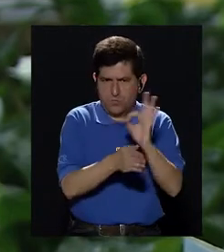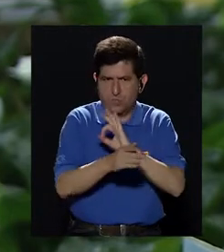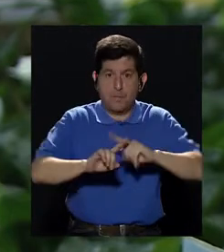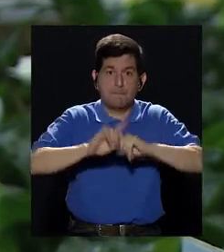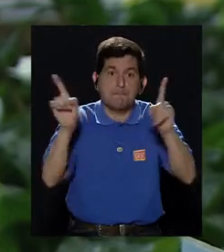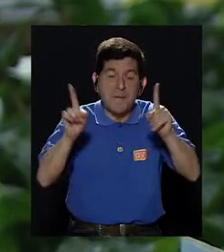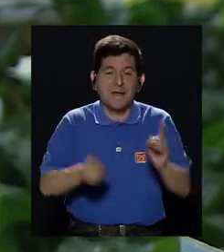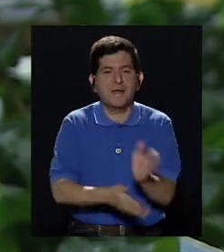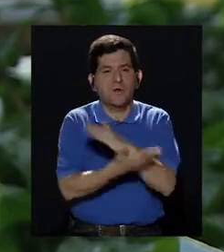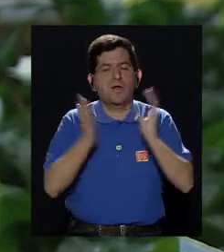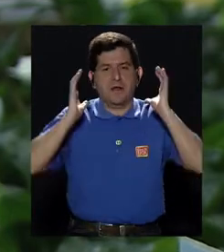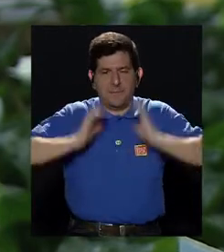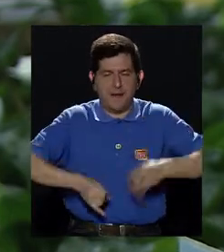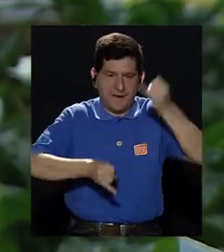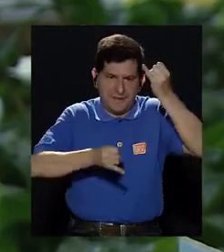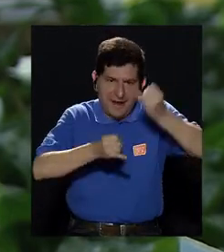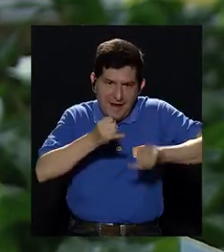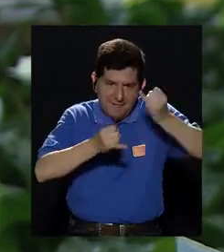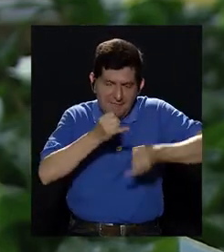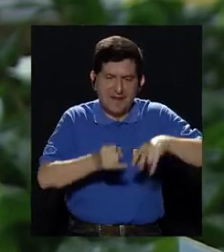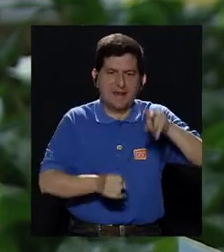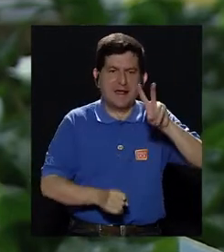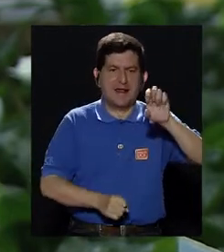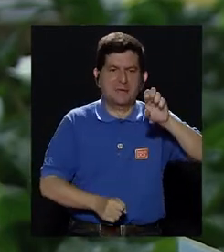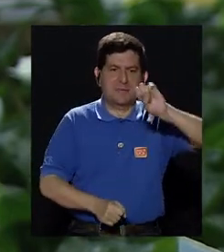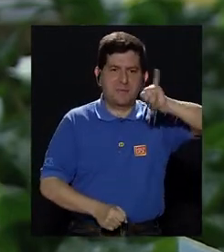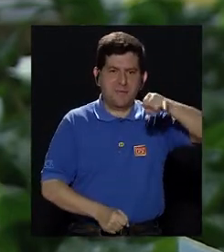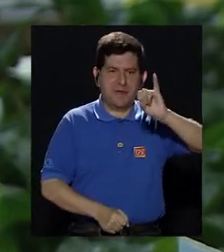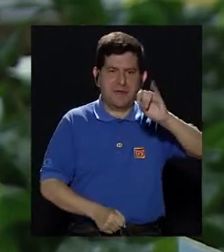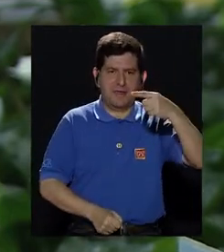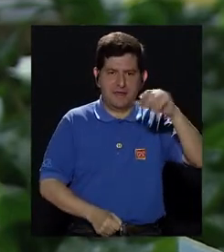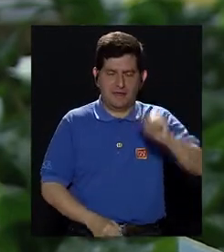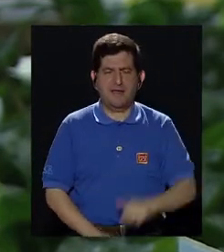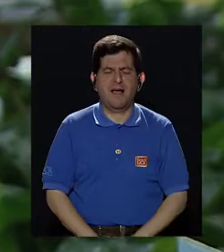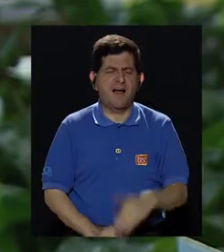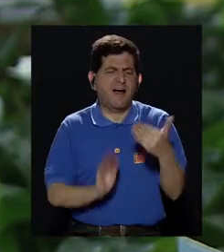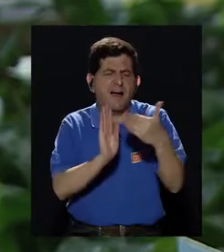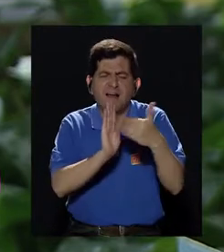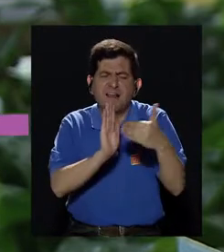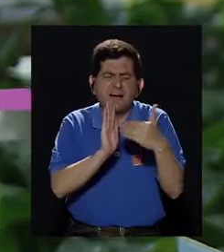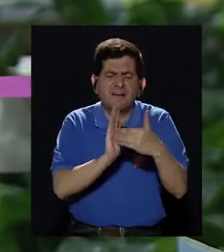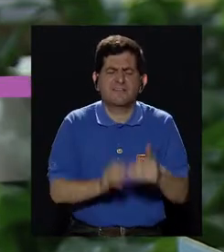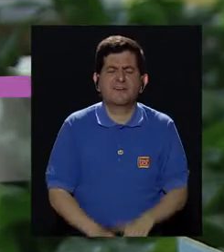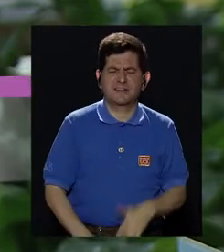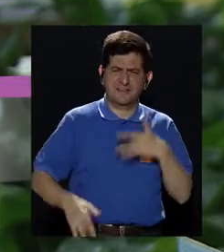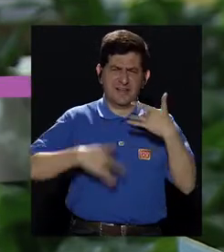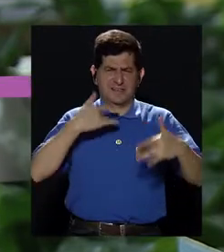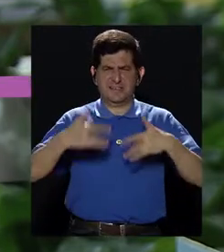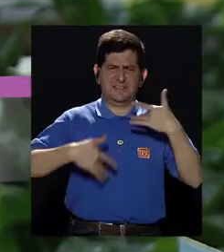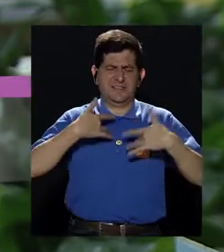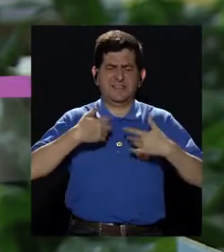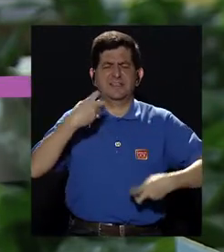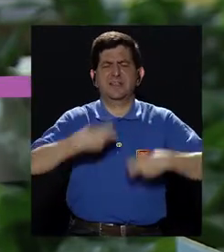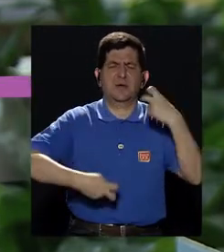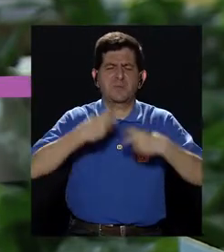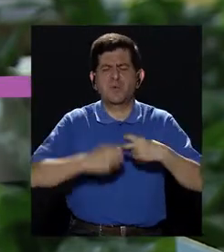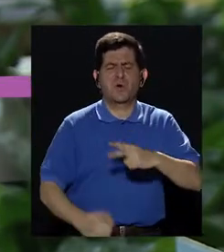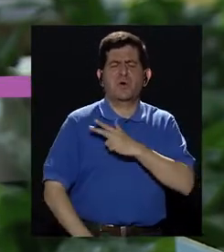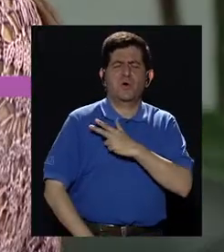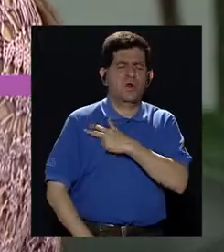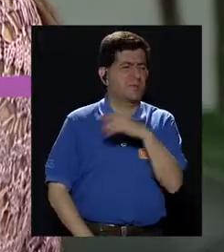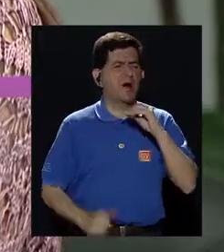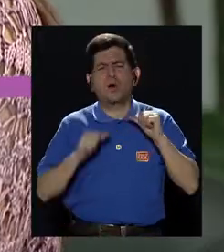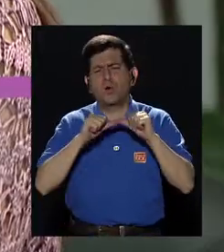como está anatómicamente a la salida de la vejiga, cuando da molestias, la persona lo que siente son los síntomas de la vejiga. Es decir, me cuesta orinar,